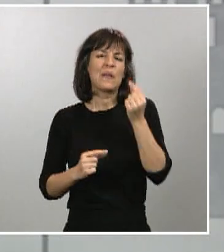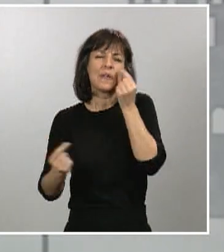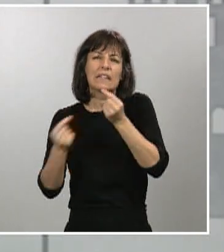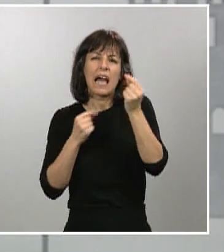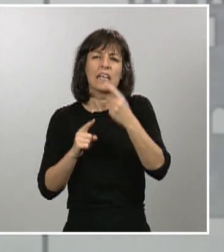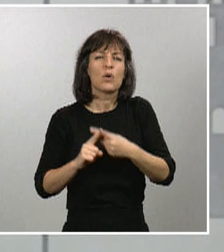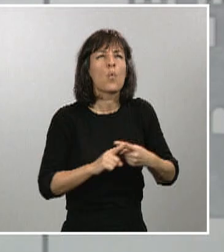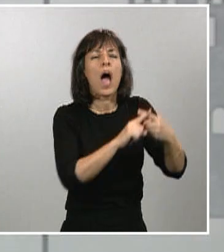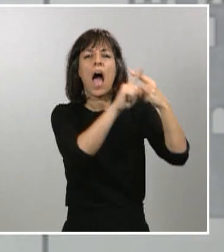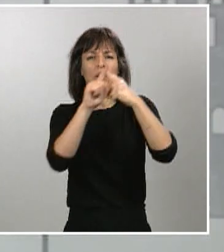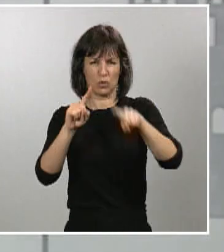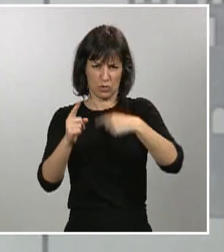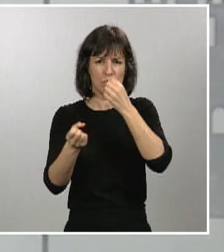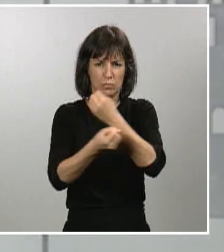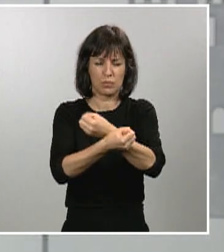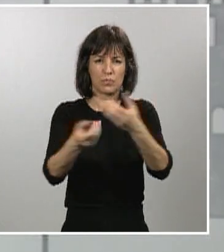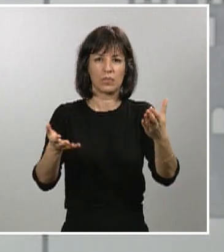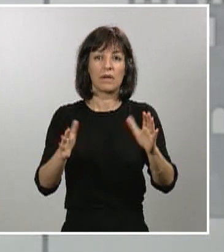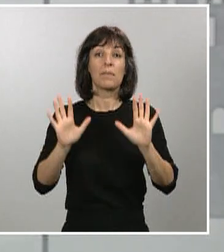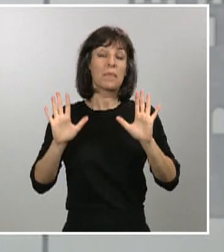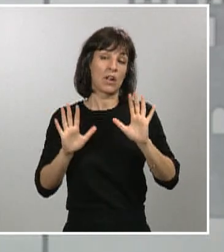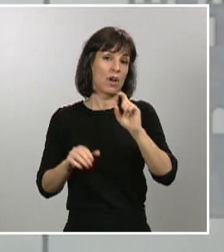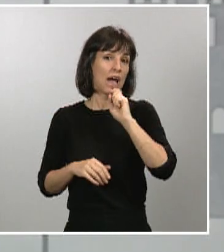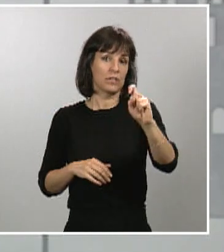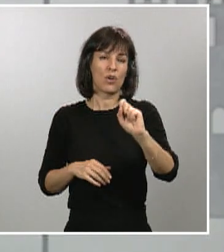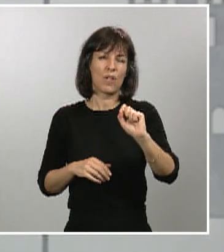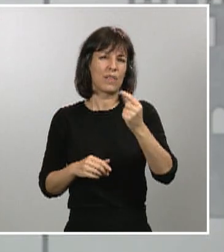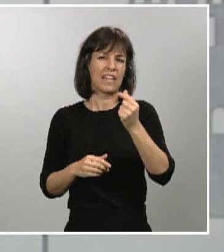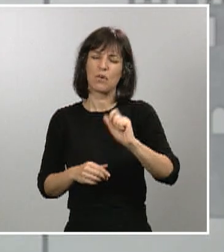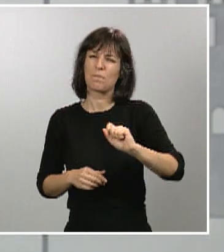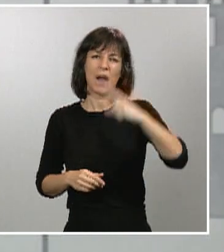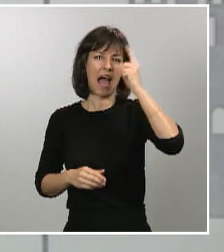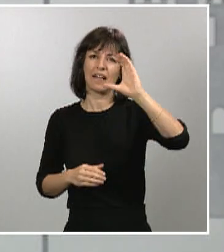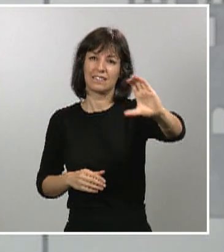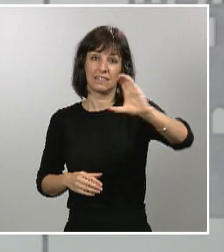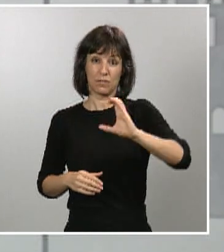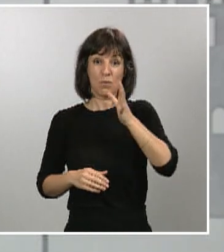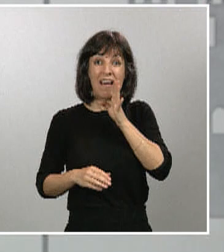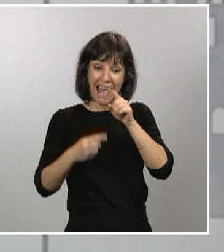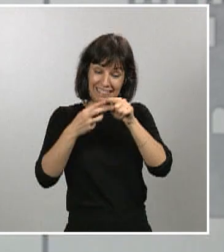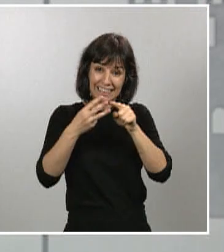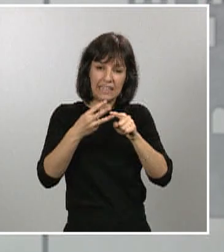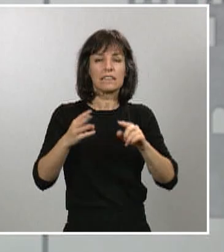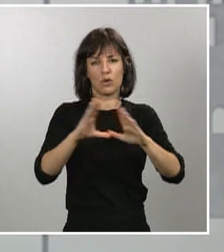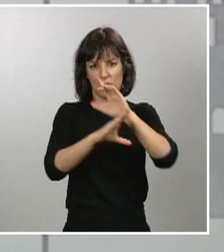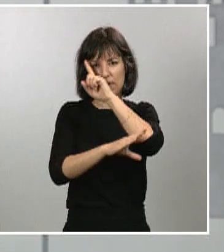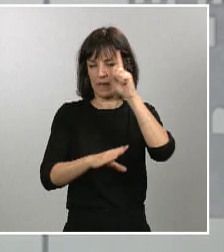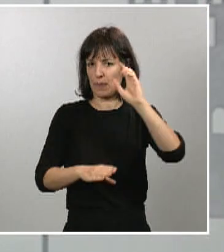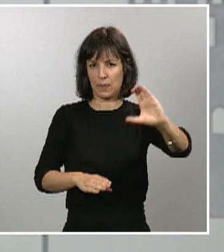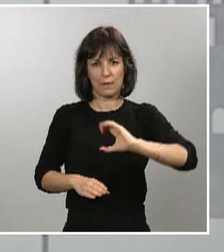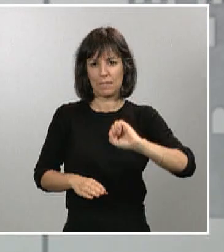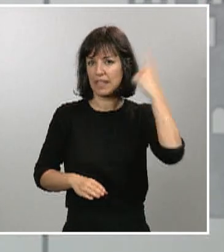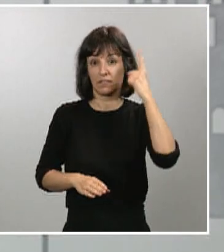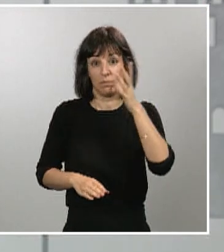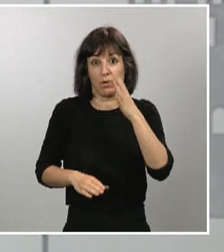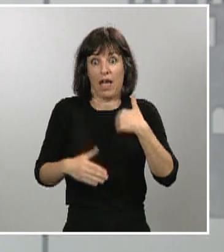la comunidad que más dinero va a recibir, en base a estos criterios, es la Comunidad Autónoma de Madrid, la más afectada en esos momentos